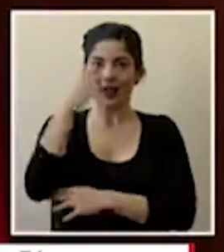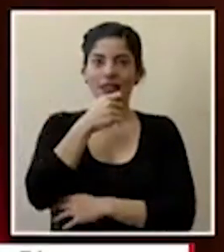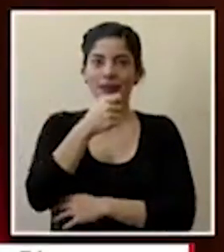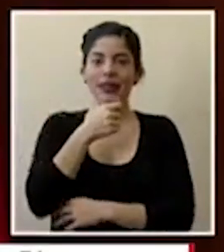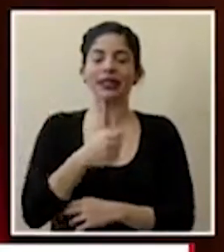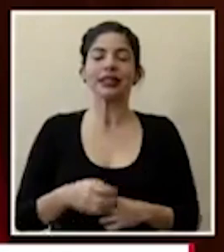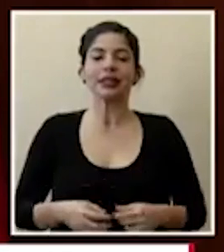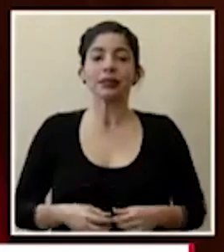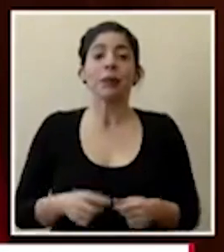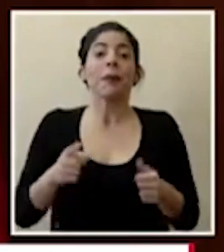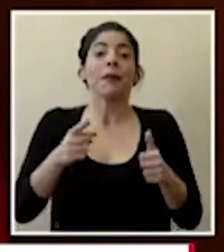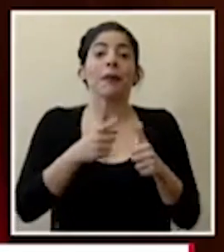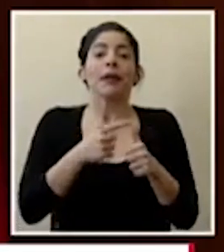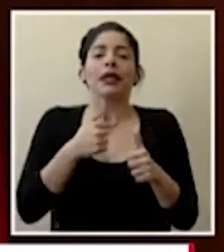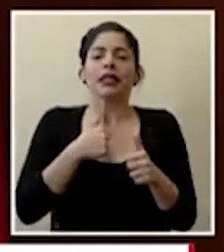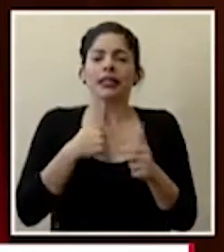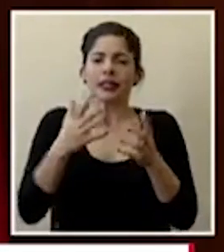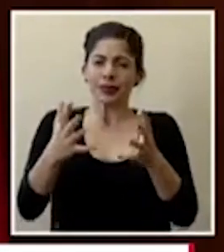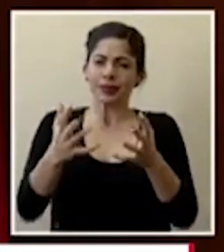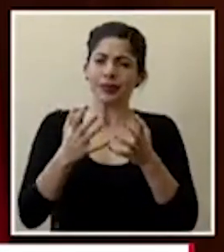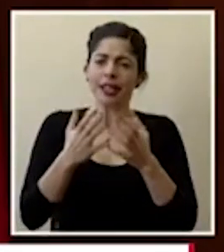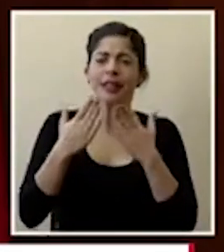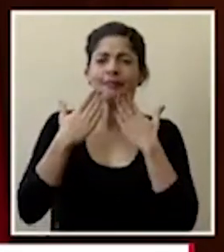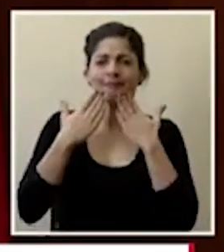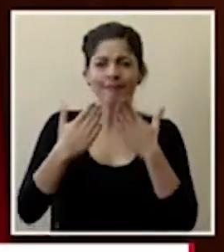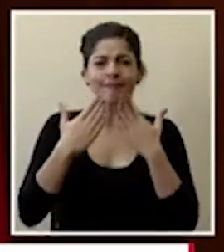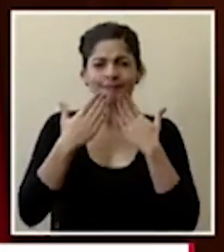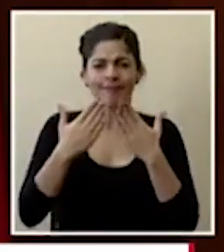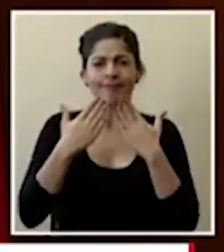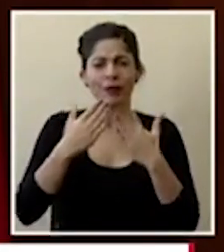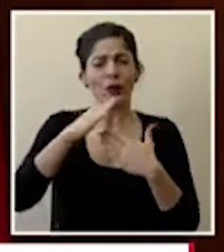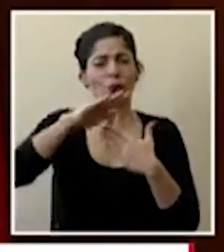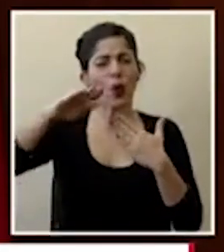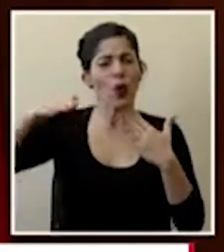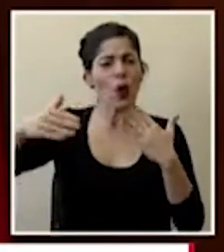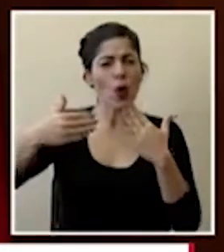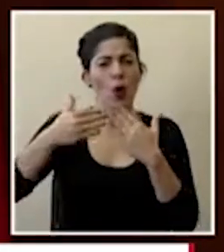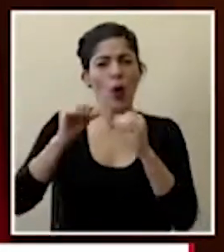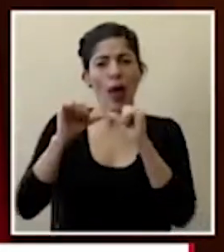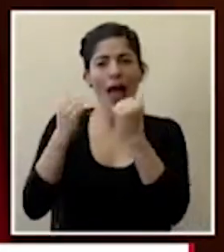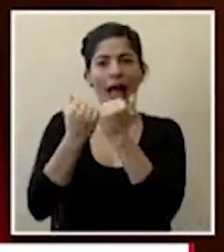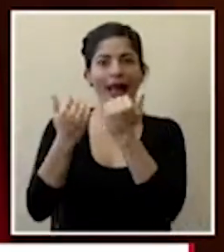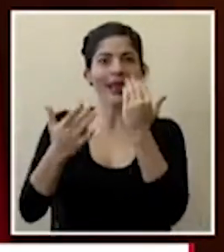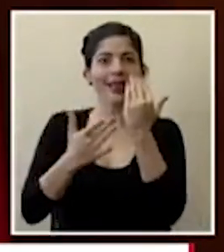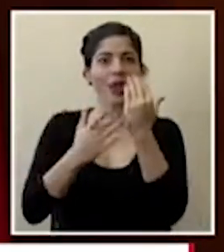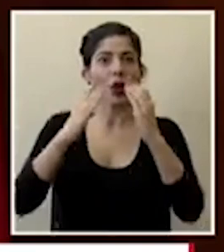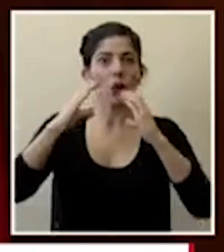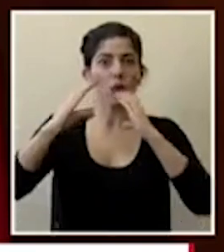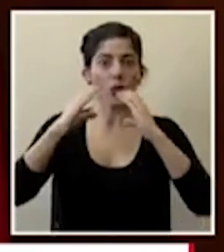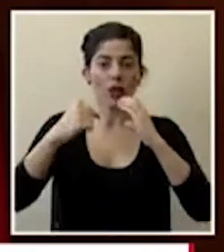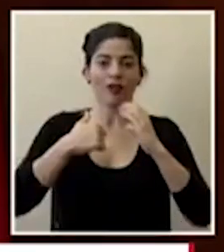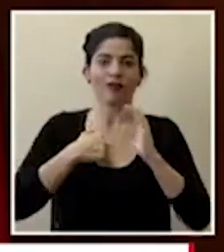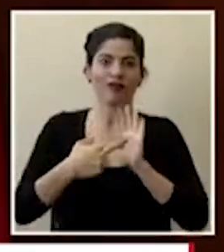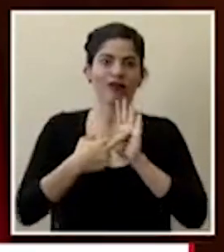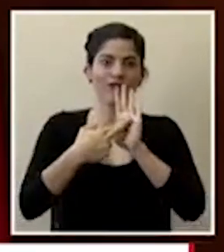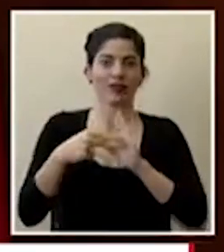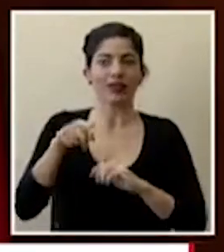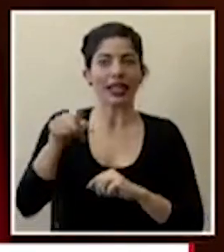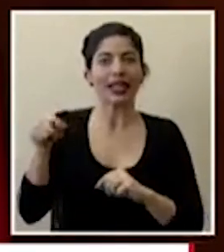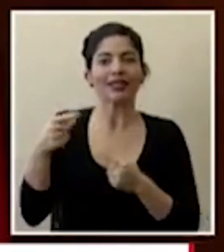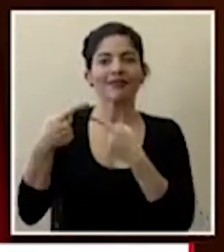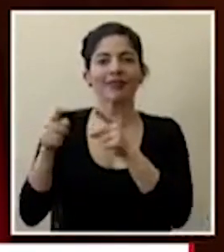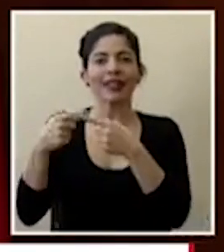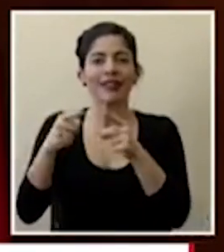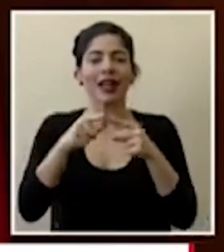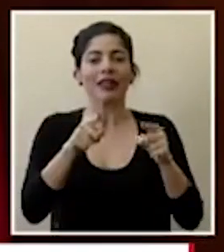prensa primeramente quisiera agradecer a todo el sector de telecomunicaciones que me toca representar a los